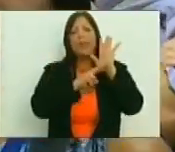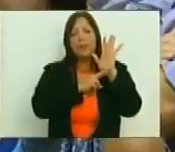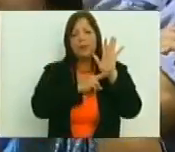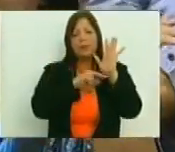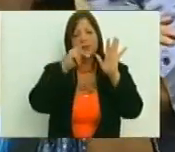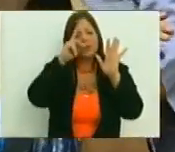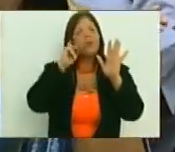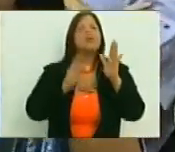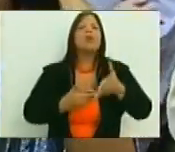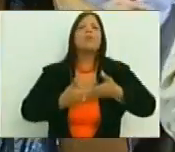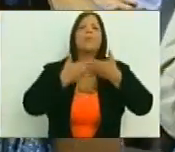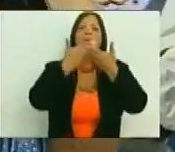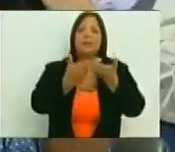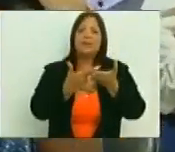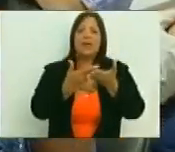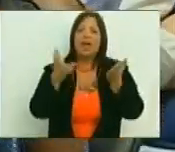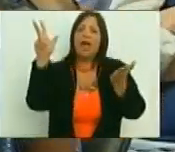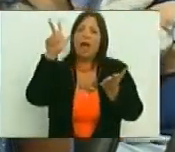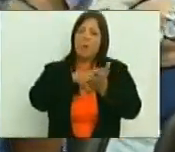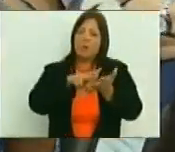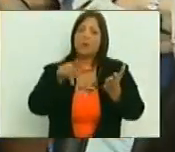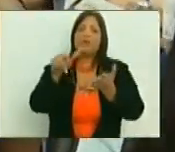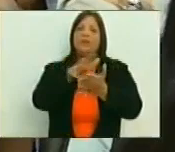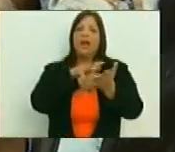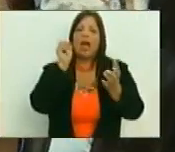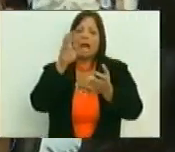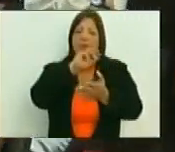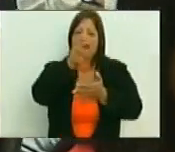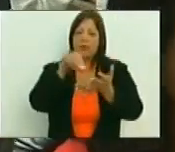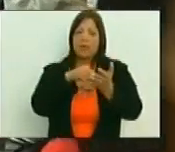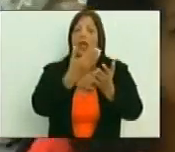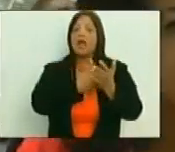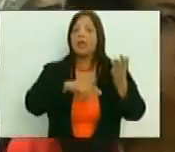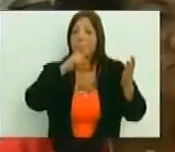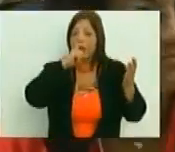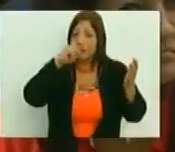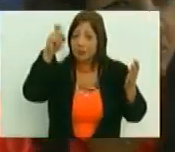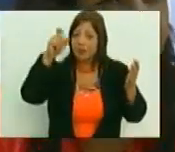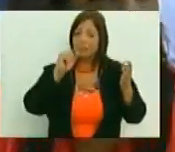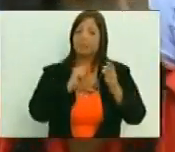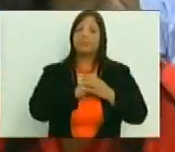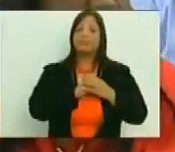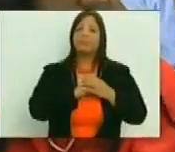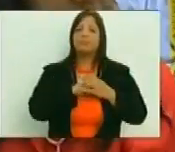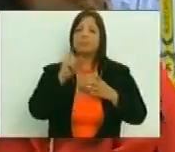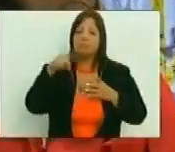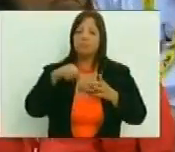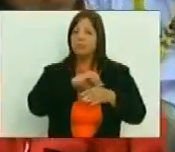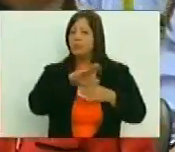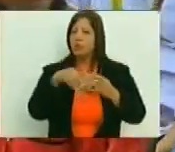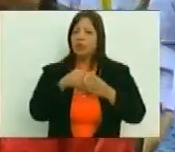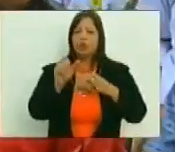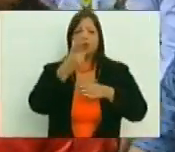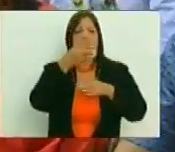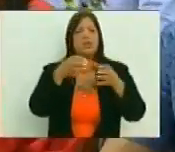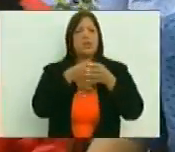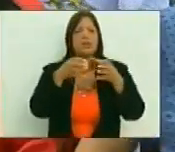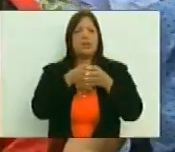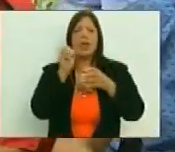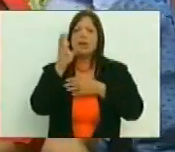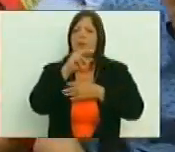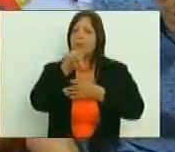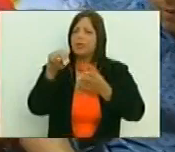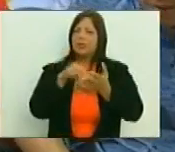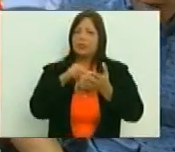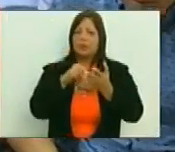poderlo presentar con la aprobación, por supuesto, del Presidente de la República Bolivariana de Venezuela, con todo el Estado Mayor de la Cultura, con esta Asamblea